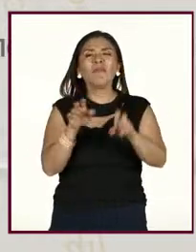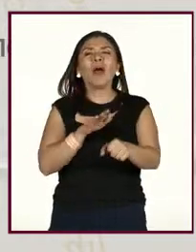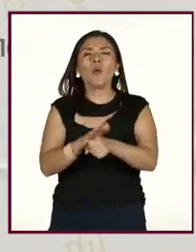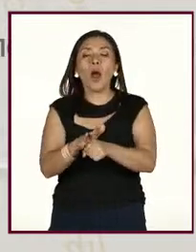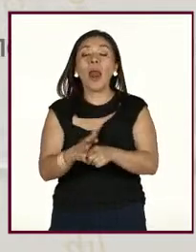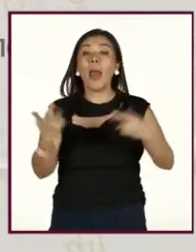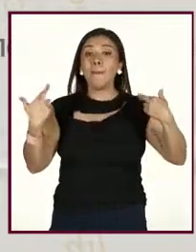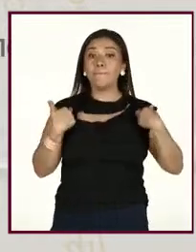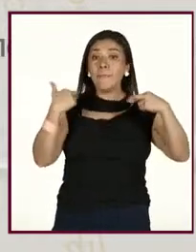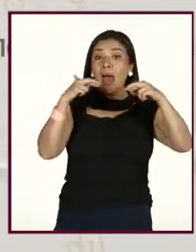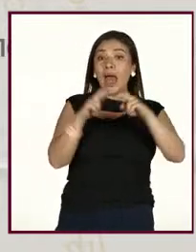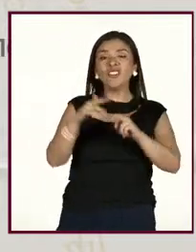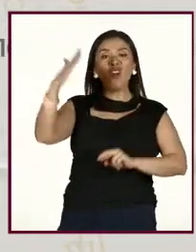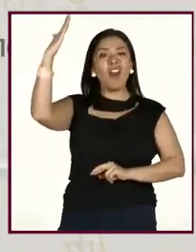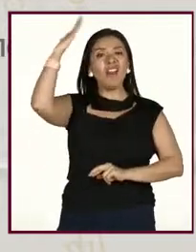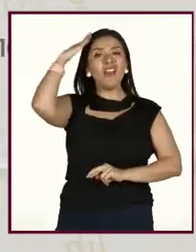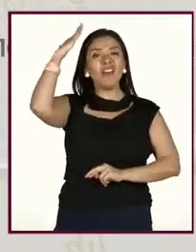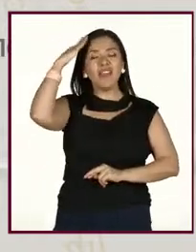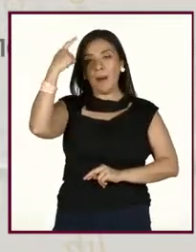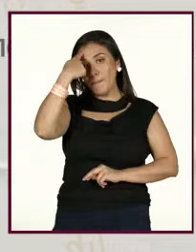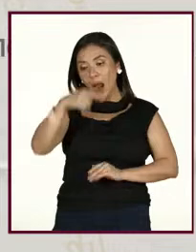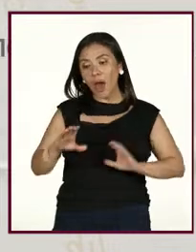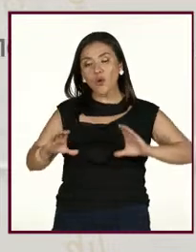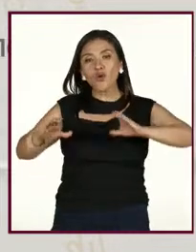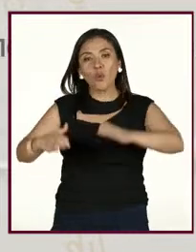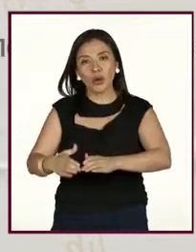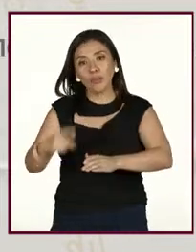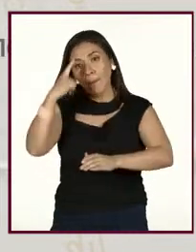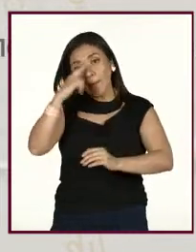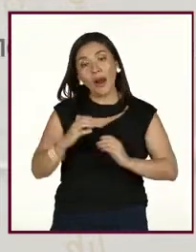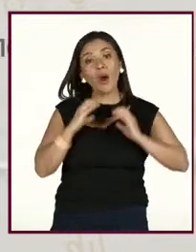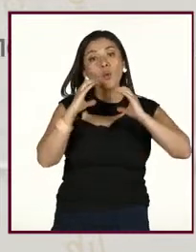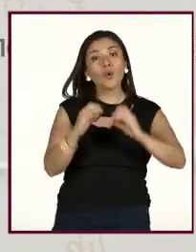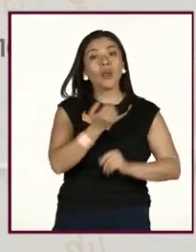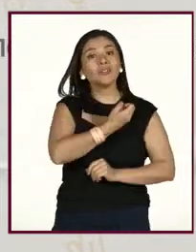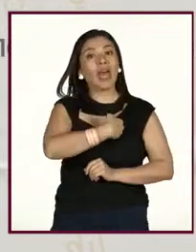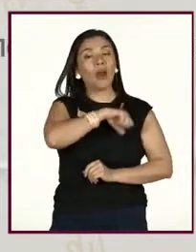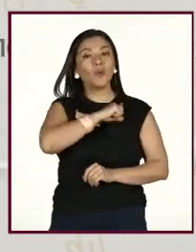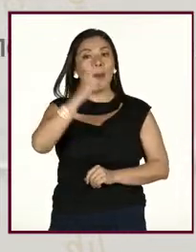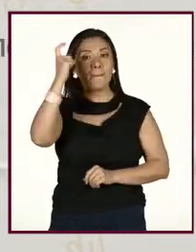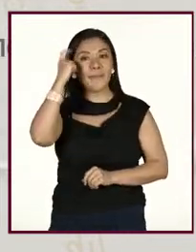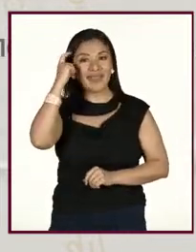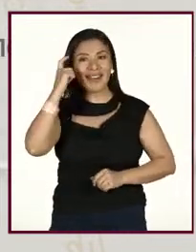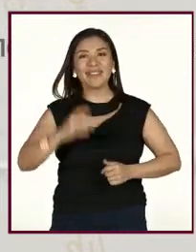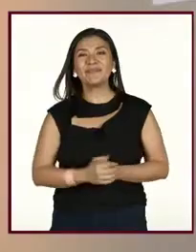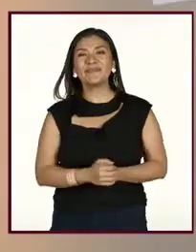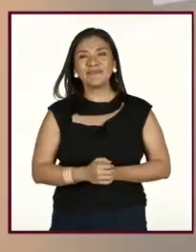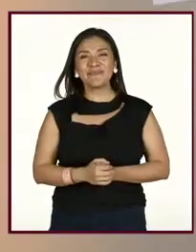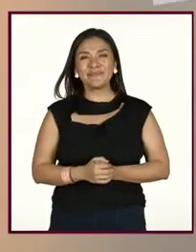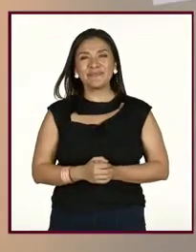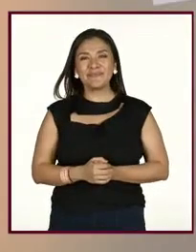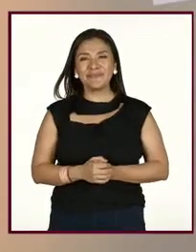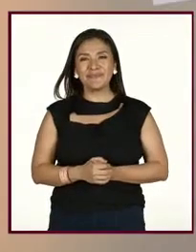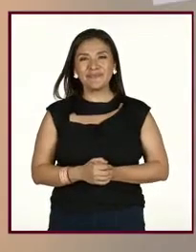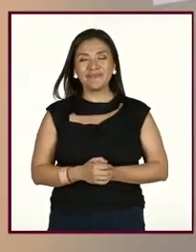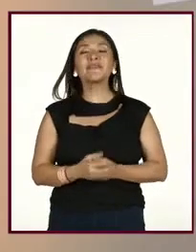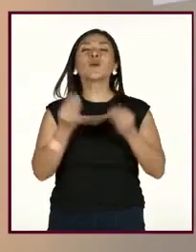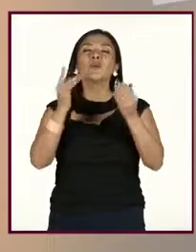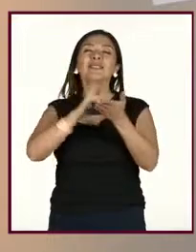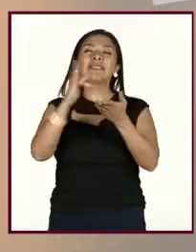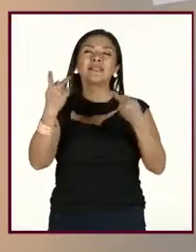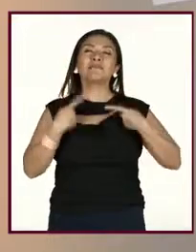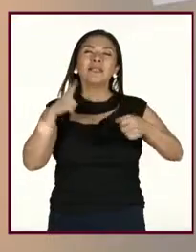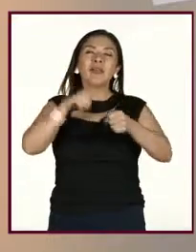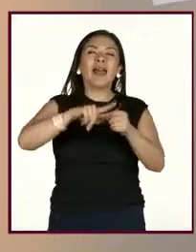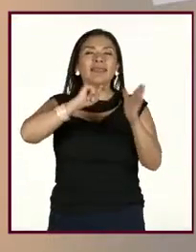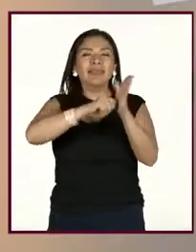es, el docente como líder comunitario en el cuidado de la salud mental. ¿Qué les parece? Gracias al